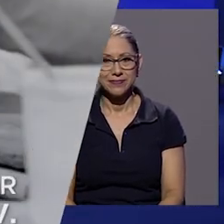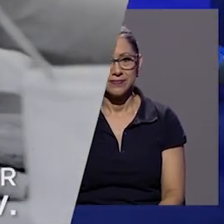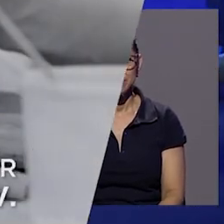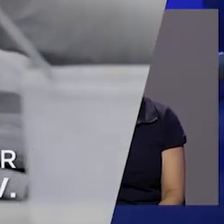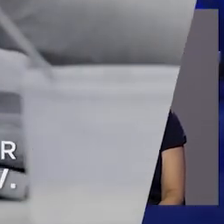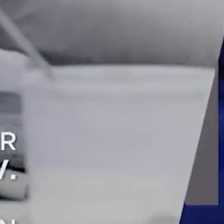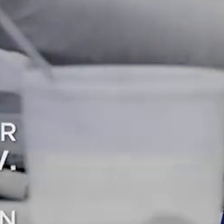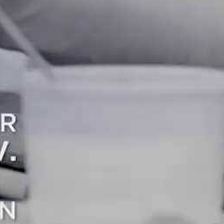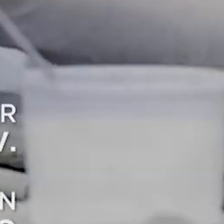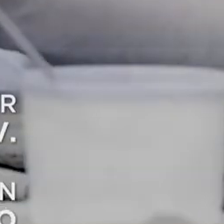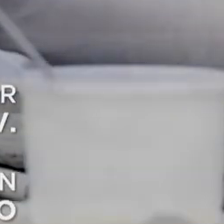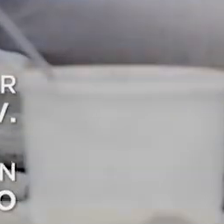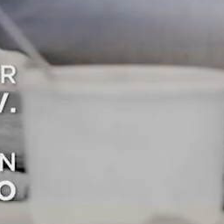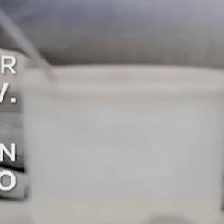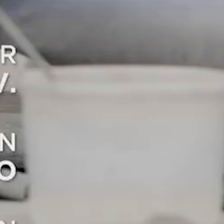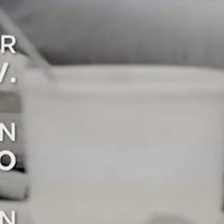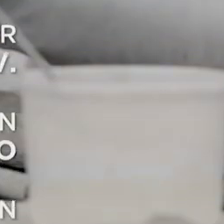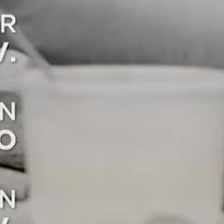de la